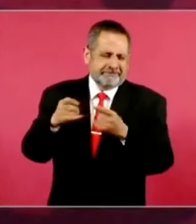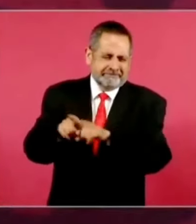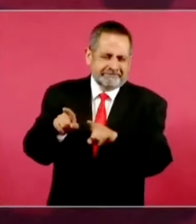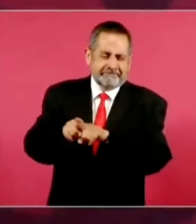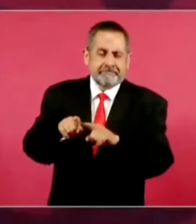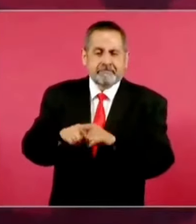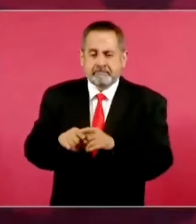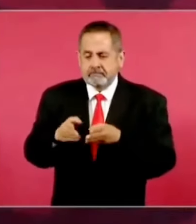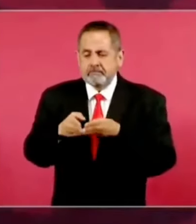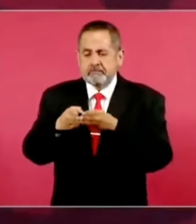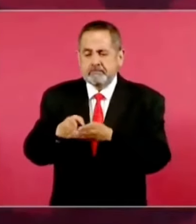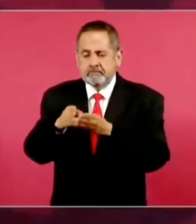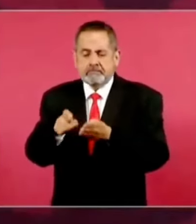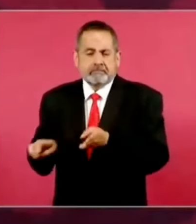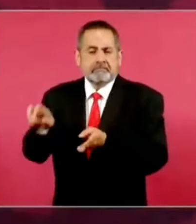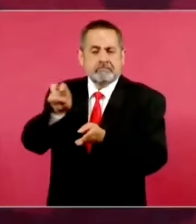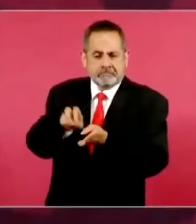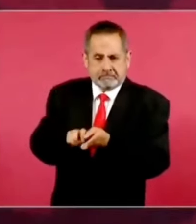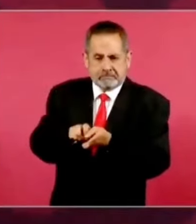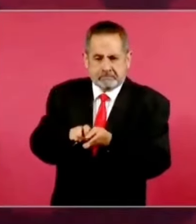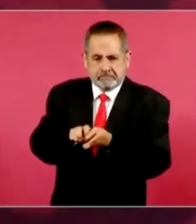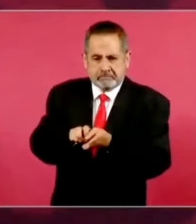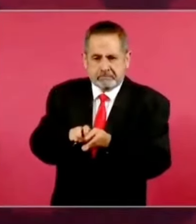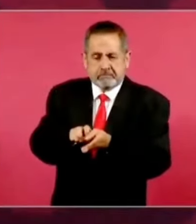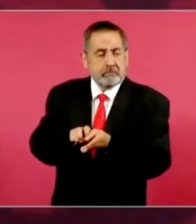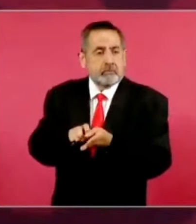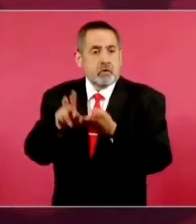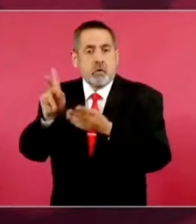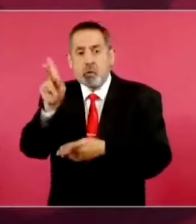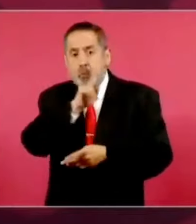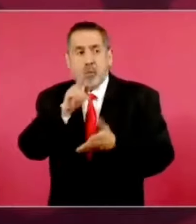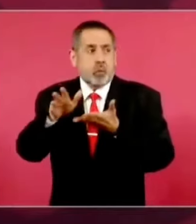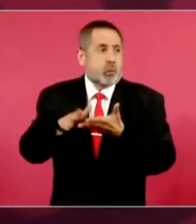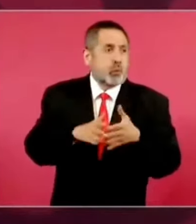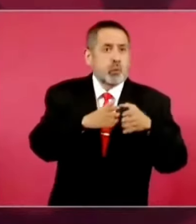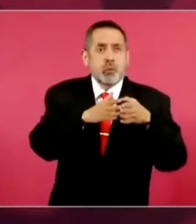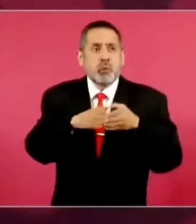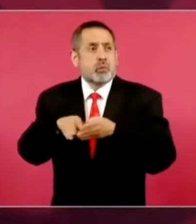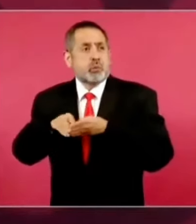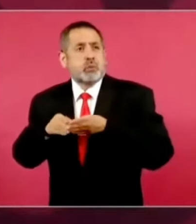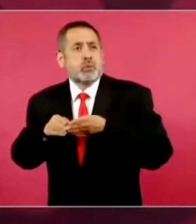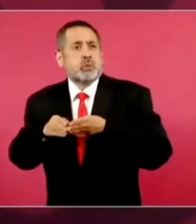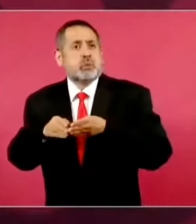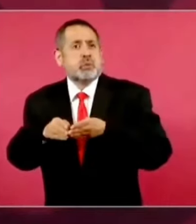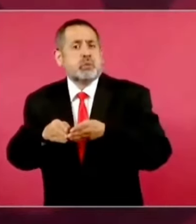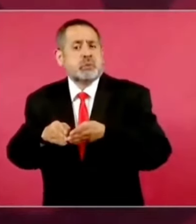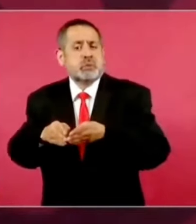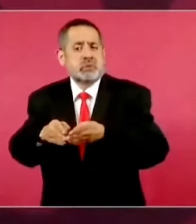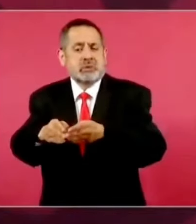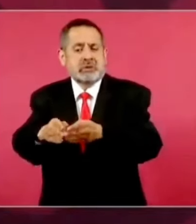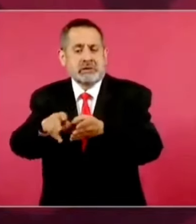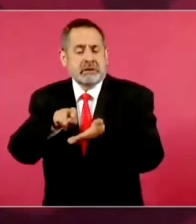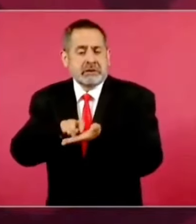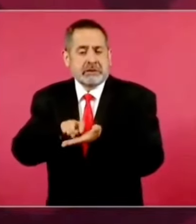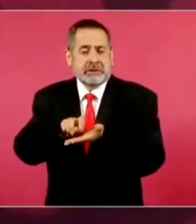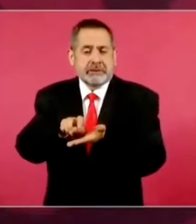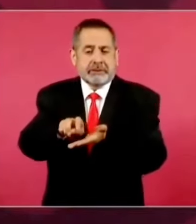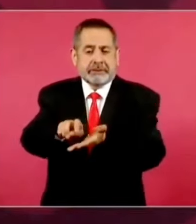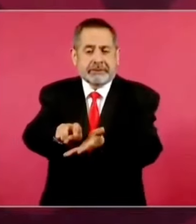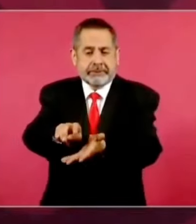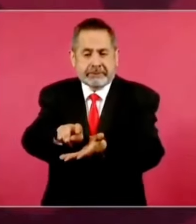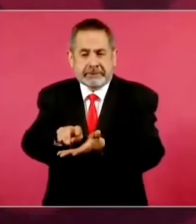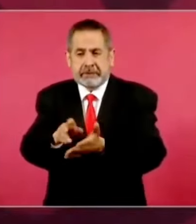en la orilla, en la canoa, y en el viento y se lo lleva y empieza a